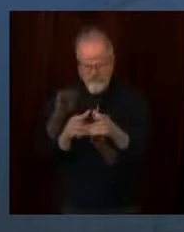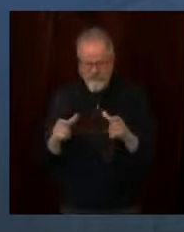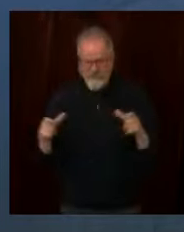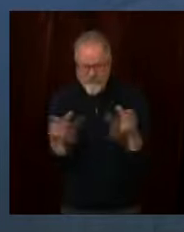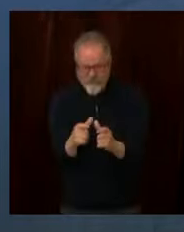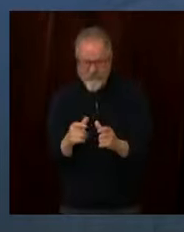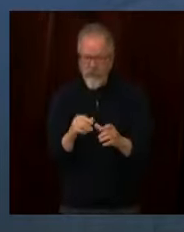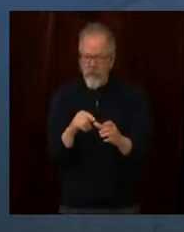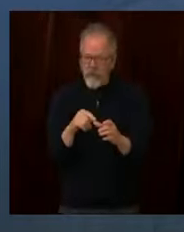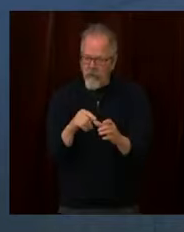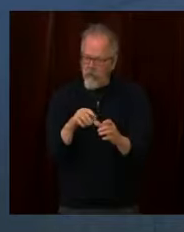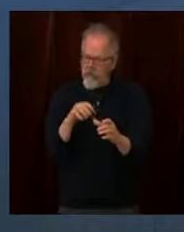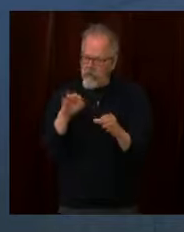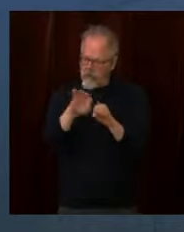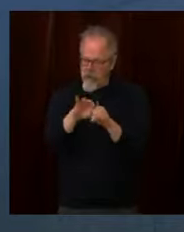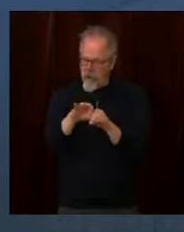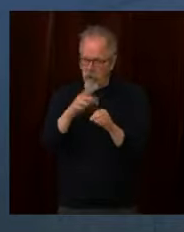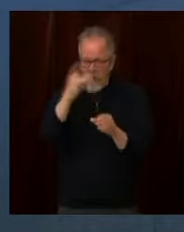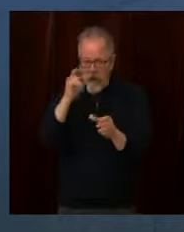reabrir la economía.